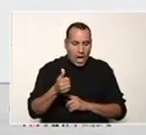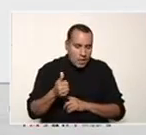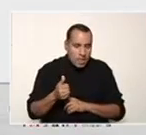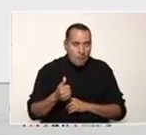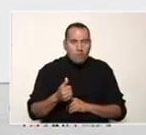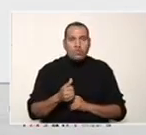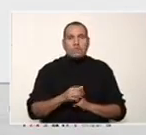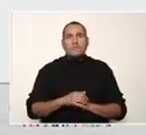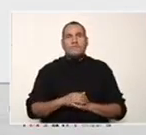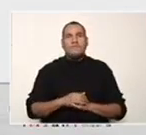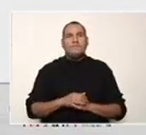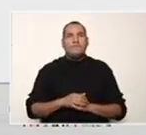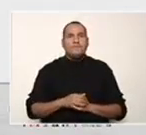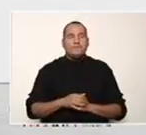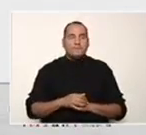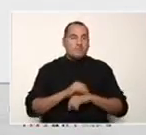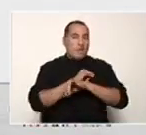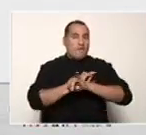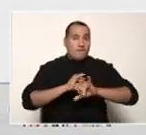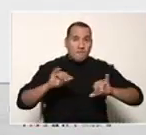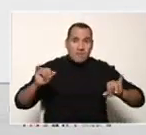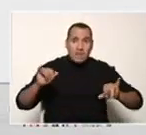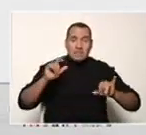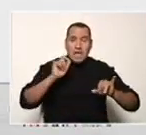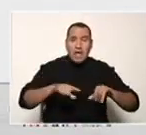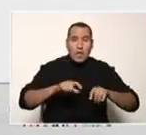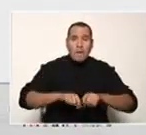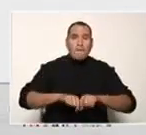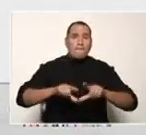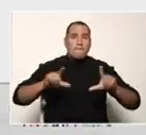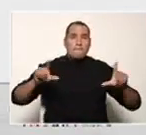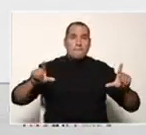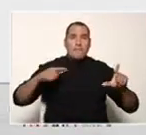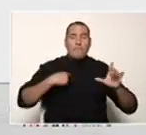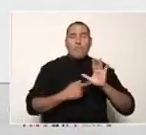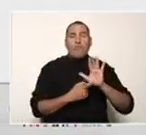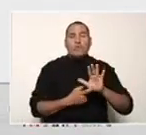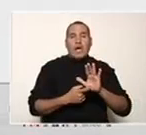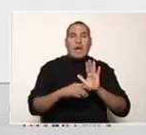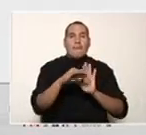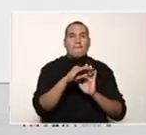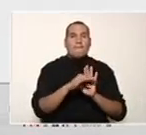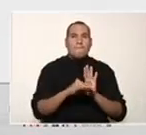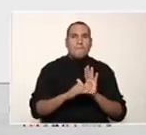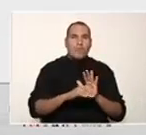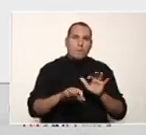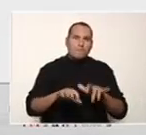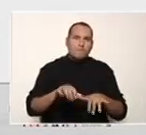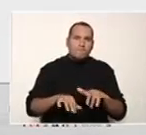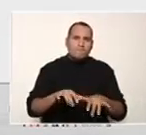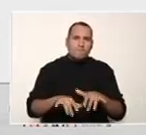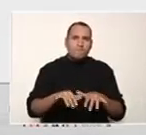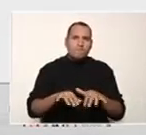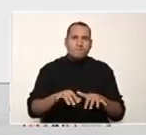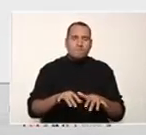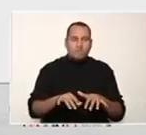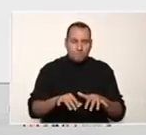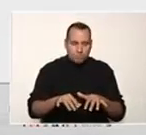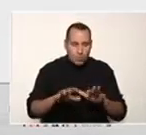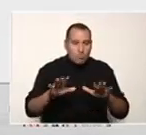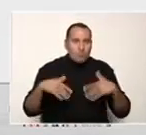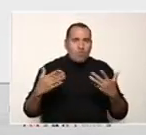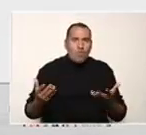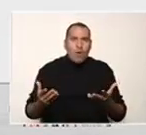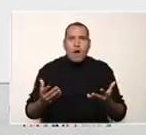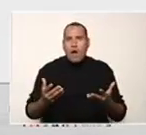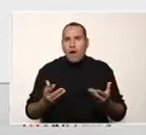el mismo menú. Una vez finalizado el menú, debemos indicarle al programa que solicite por teclado cuál es